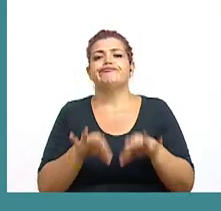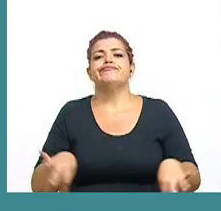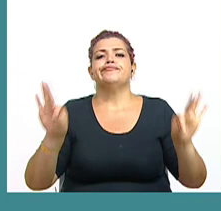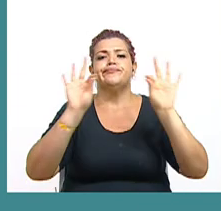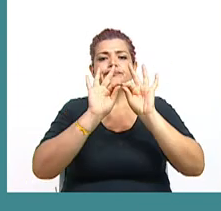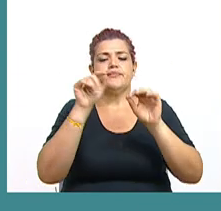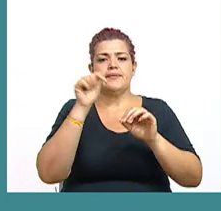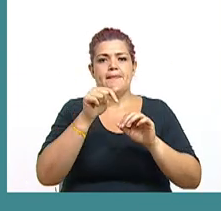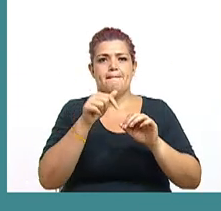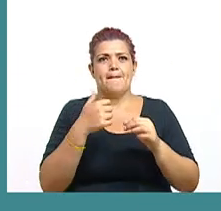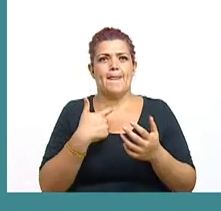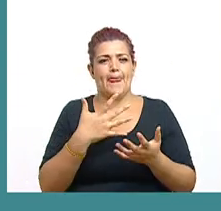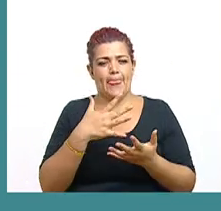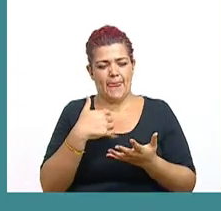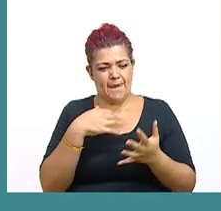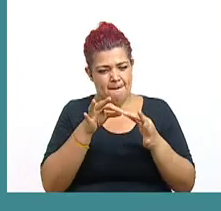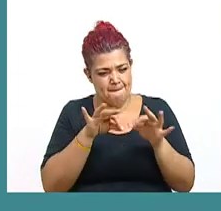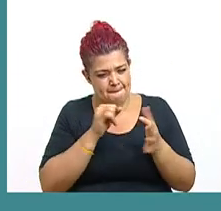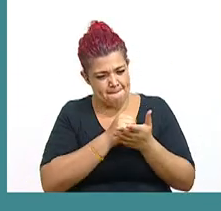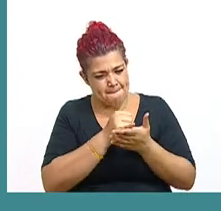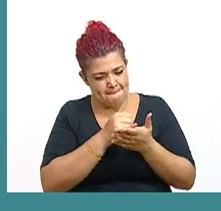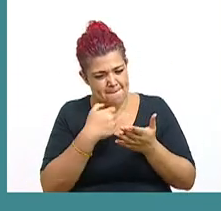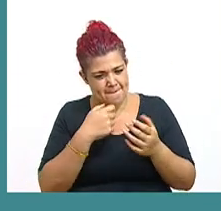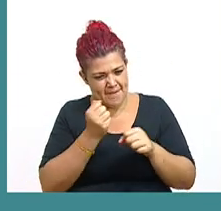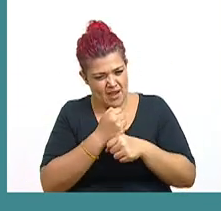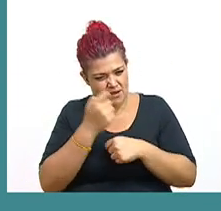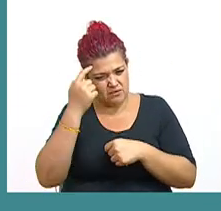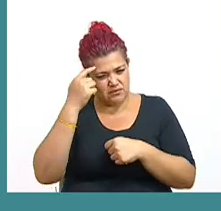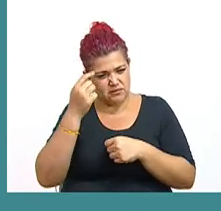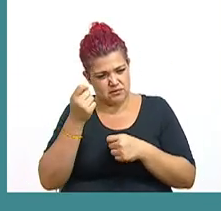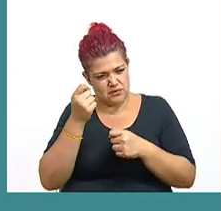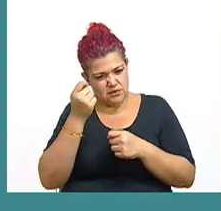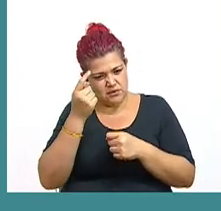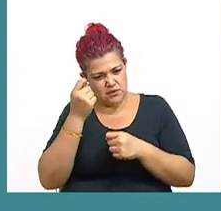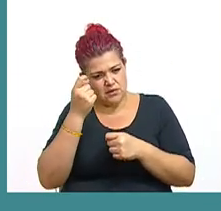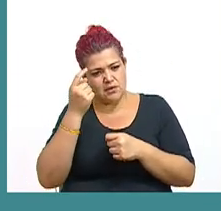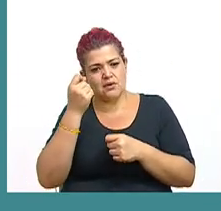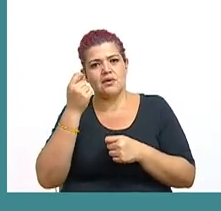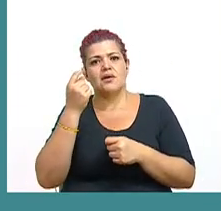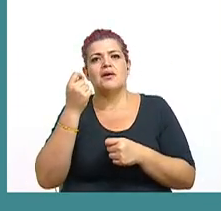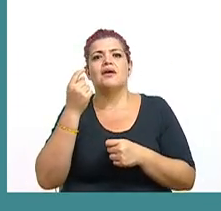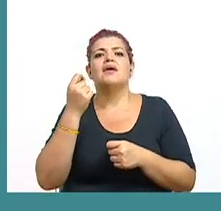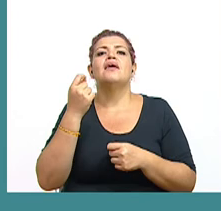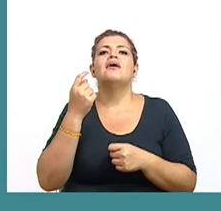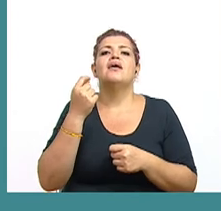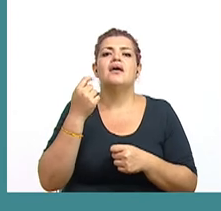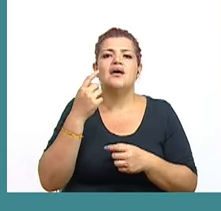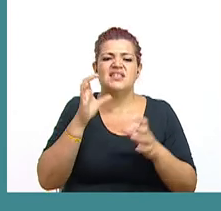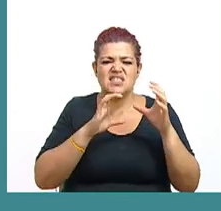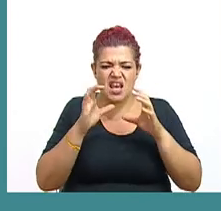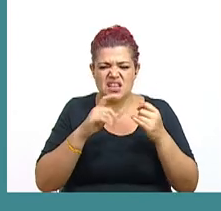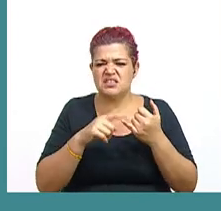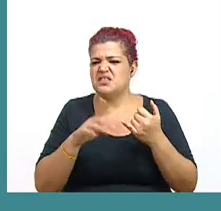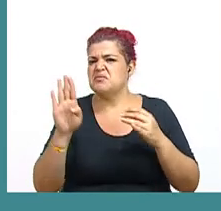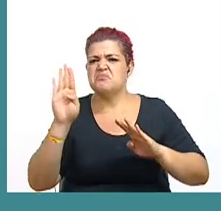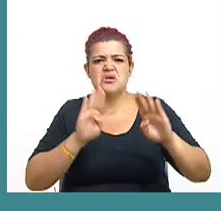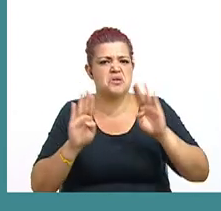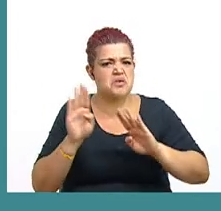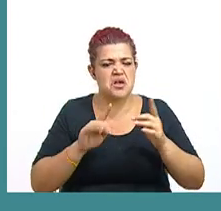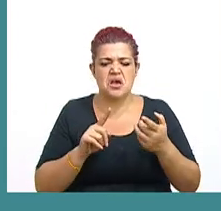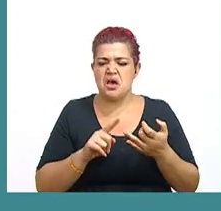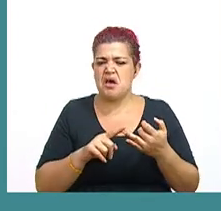generación de conocimiento. Y esto hay que decirlo. No solamente es conocimiento en ciencias exactas, en biología,